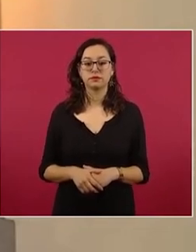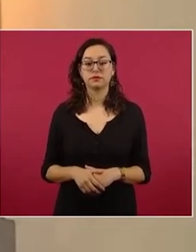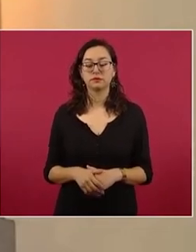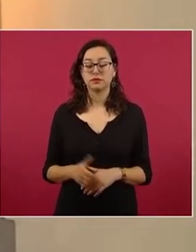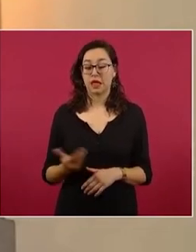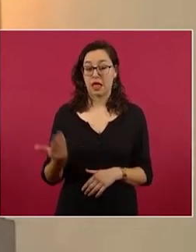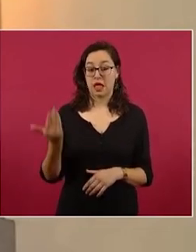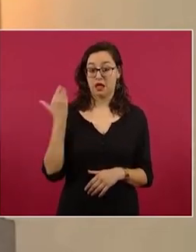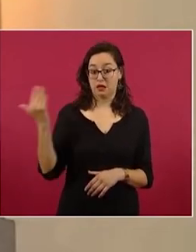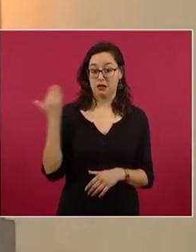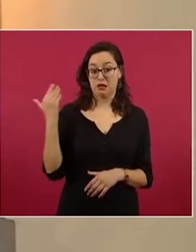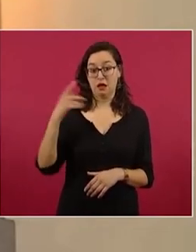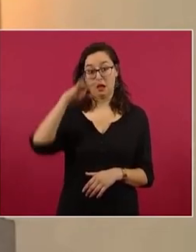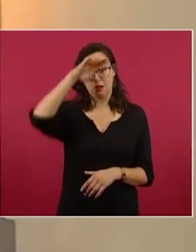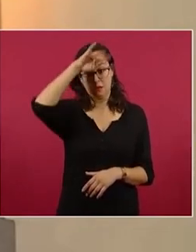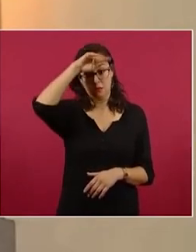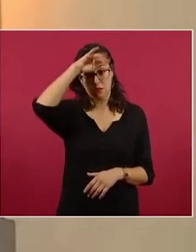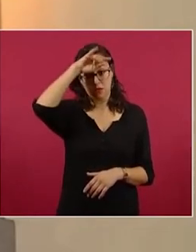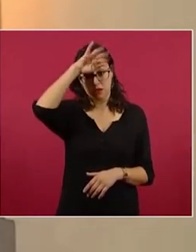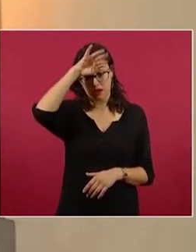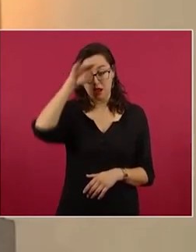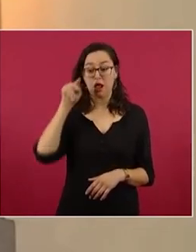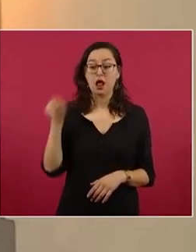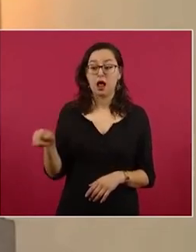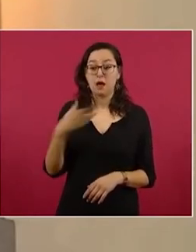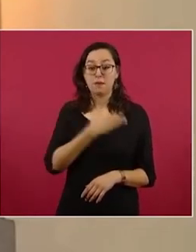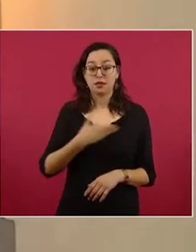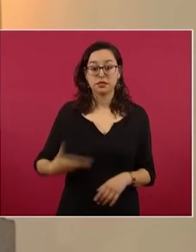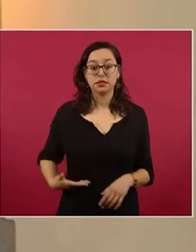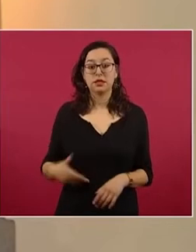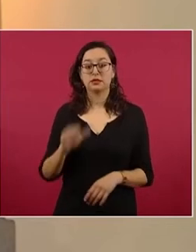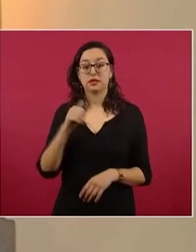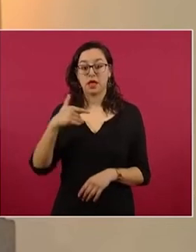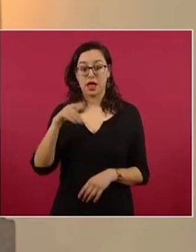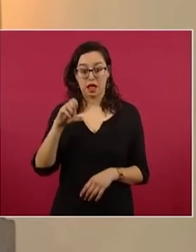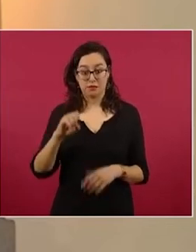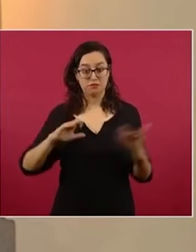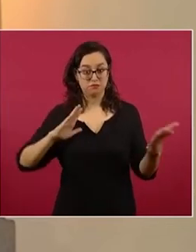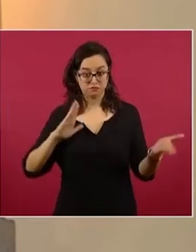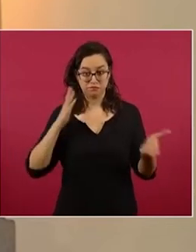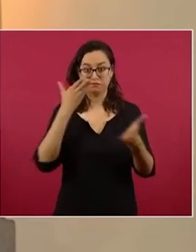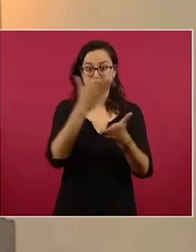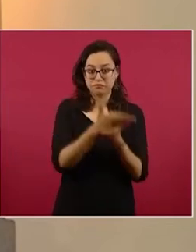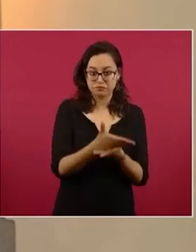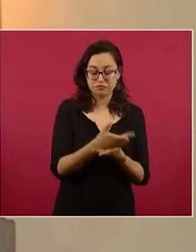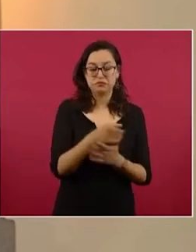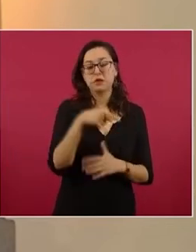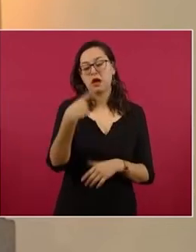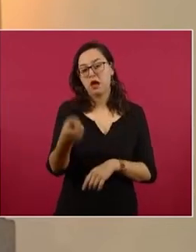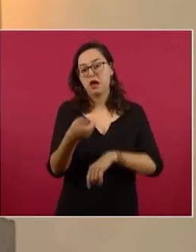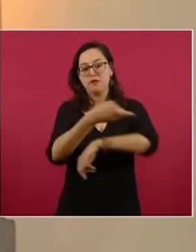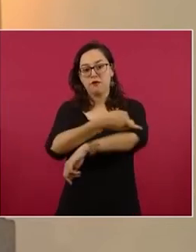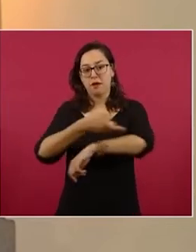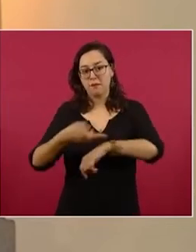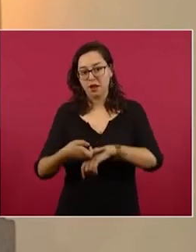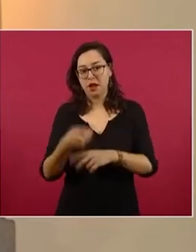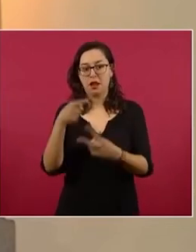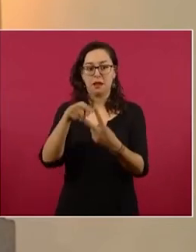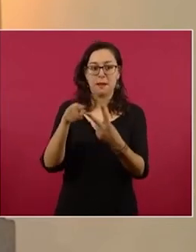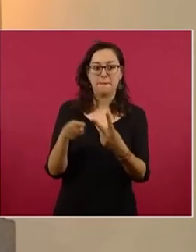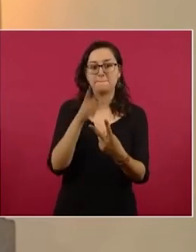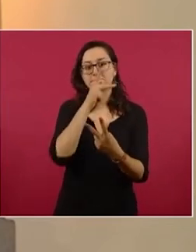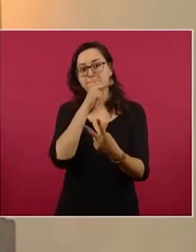Nuevo León se reúne con los padres de Devani el señor Mario Escobar y la señora Dolores